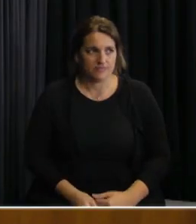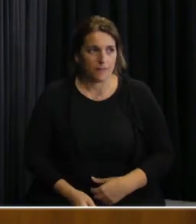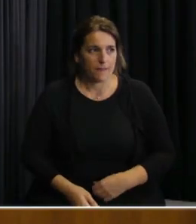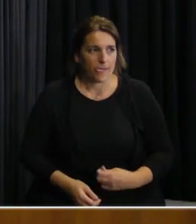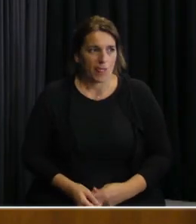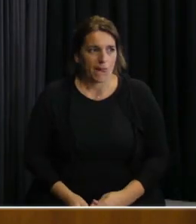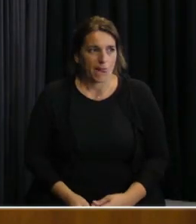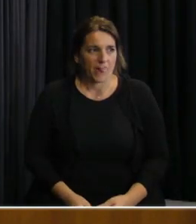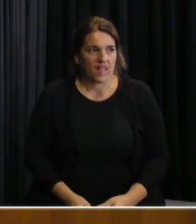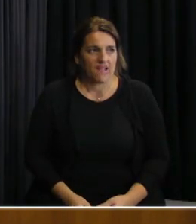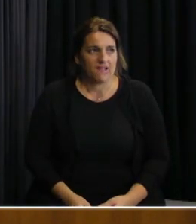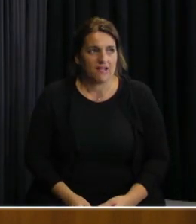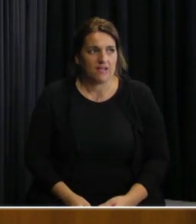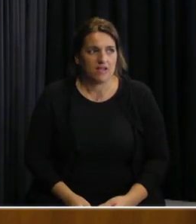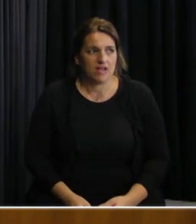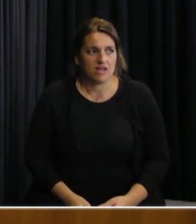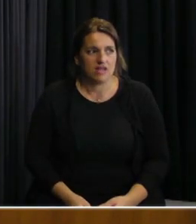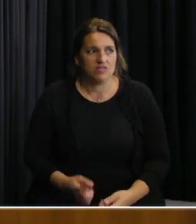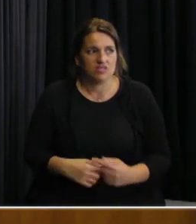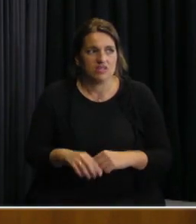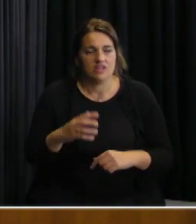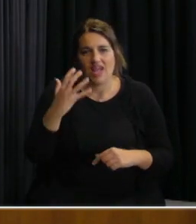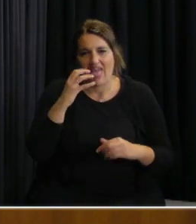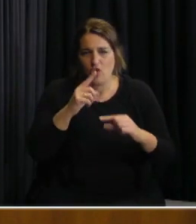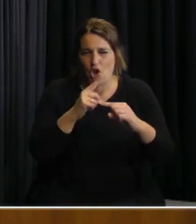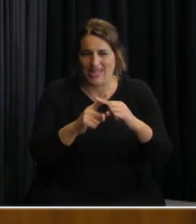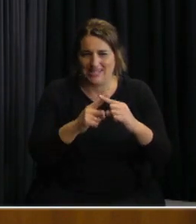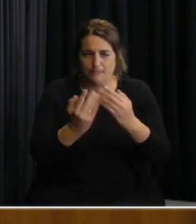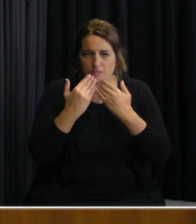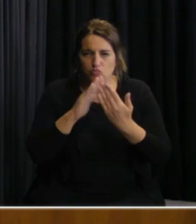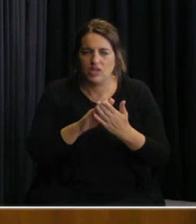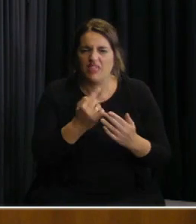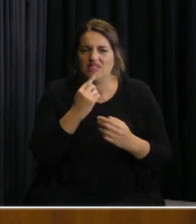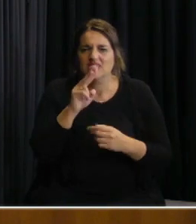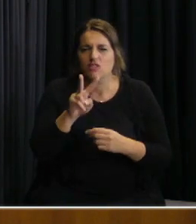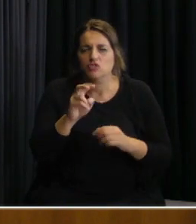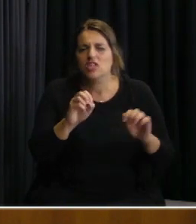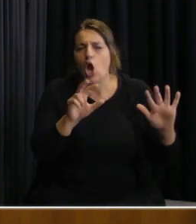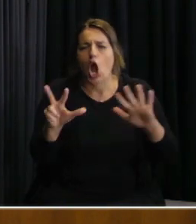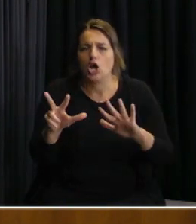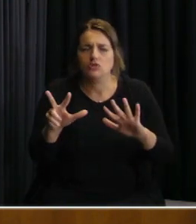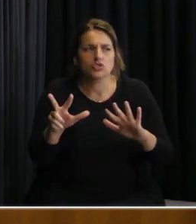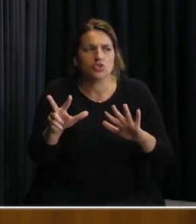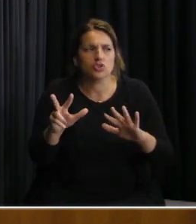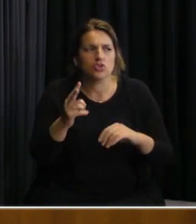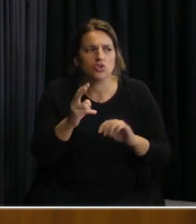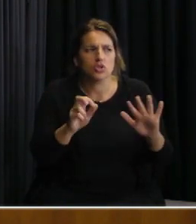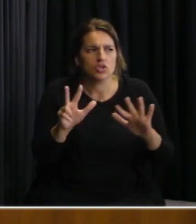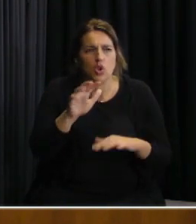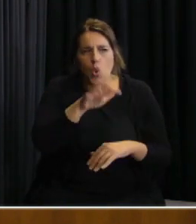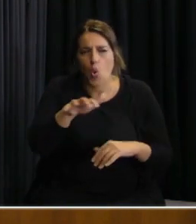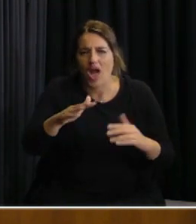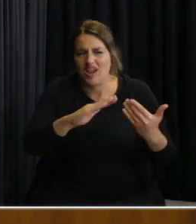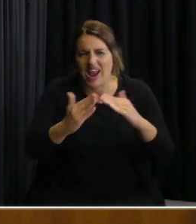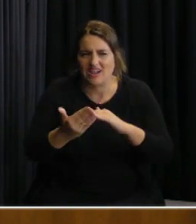Secretario por acá Fabián Cambiazo de la X buenas noches usted hablaba de 208 residentes perdón 208 centros donde